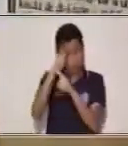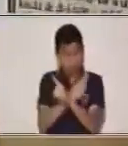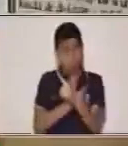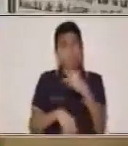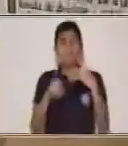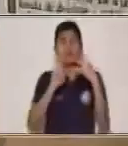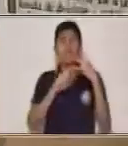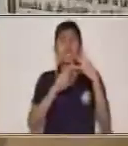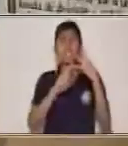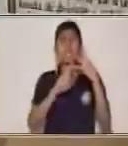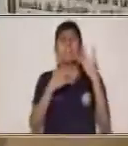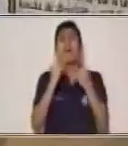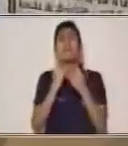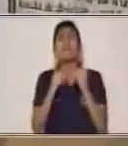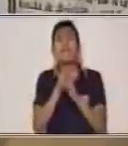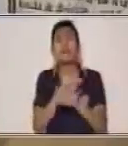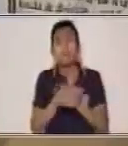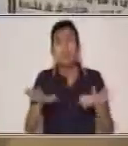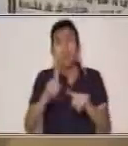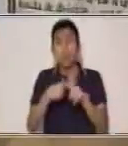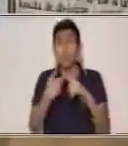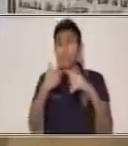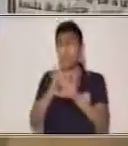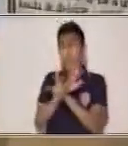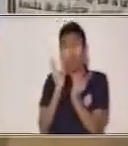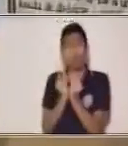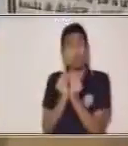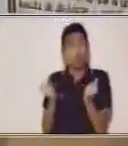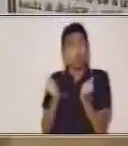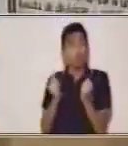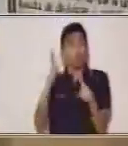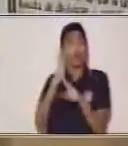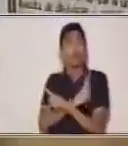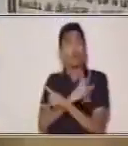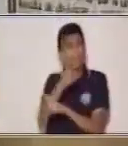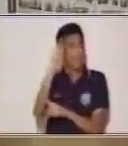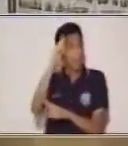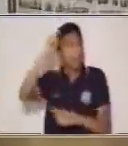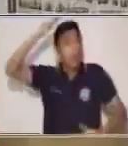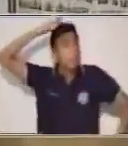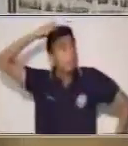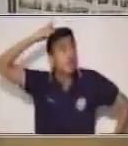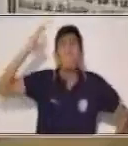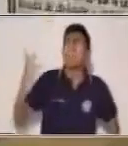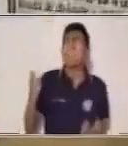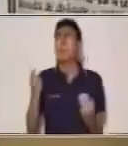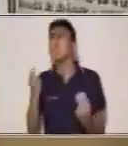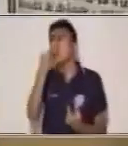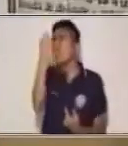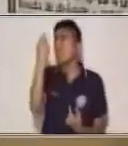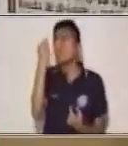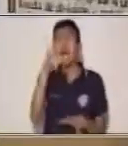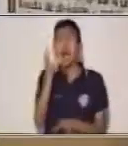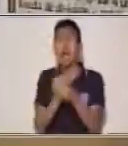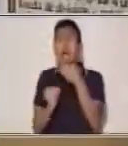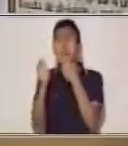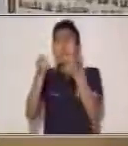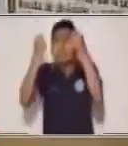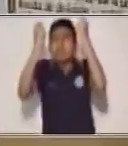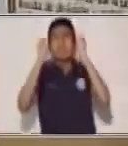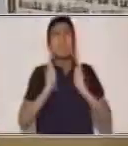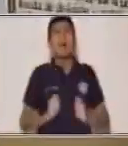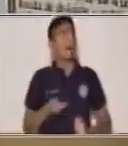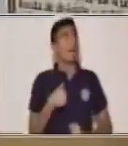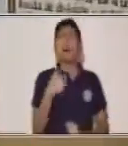el desenlace, cuando se le da solución al conflicto y finaliza. Muy bien. hemos visto entonces lo que